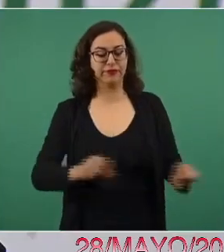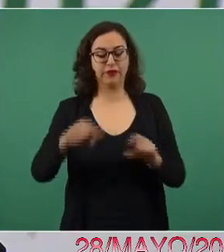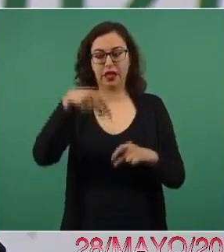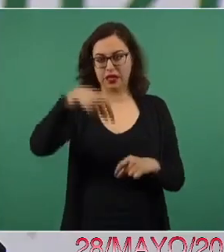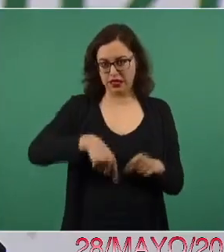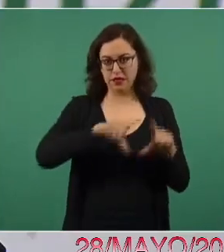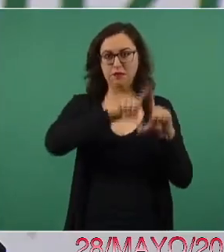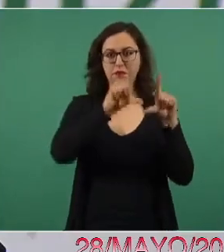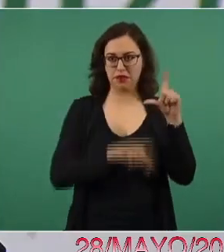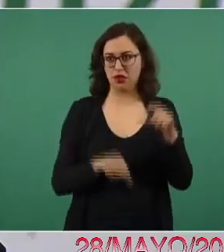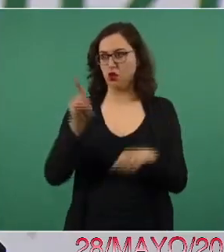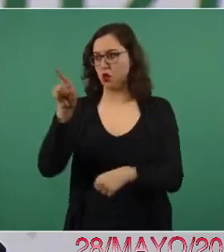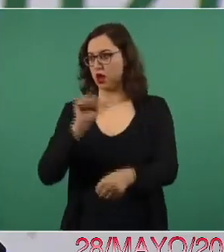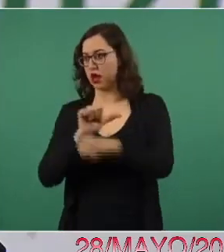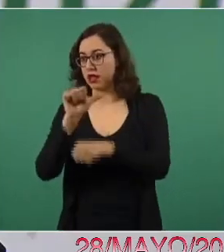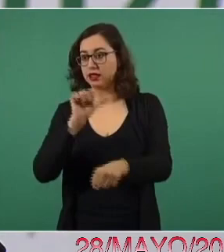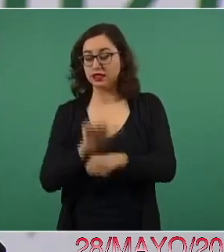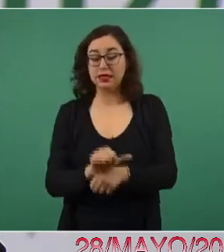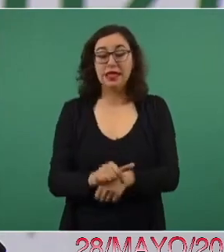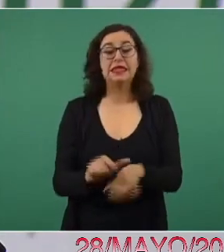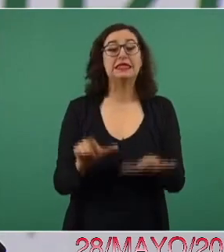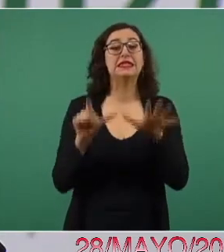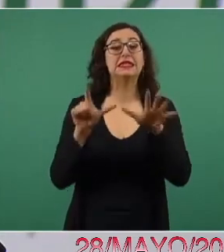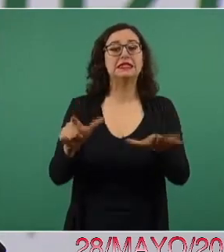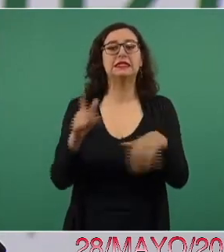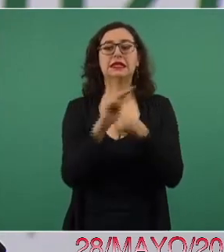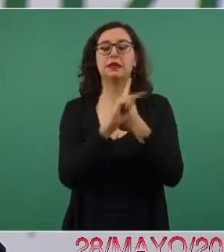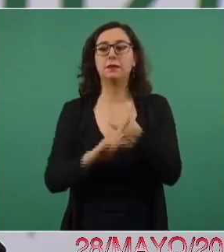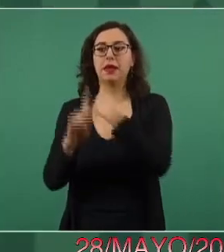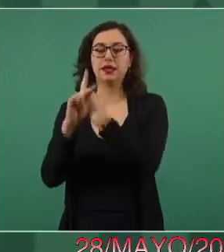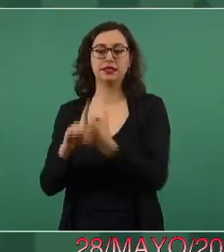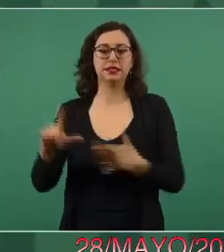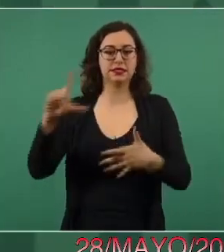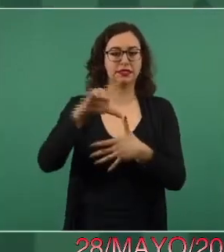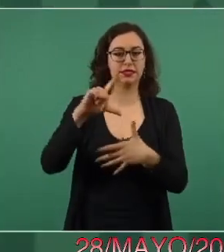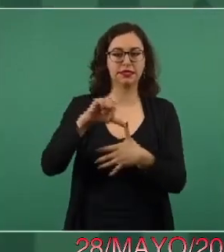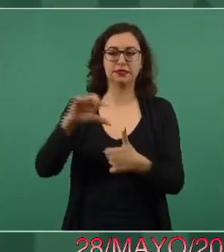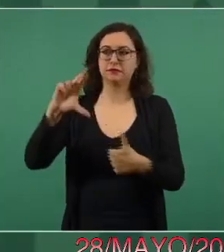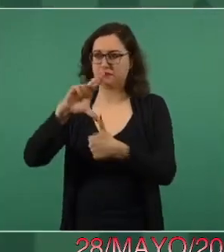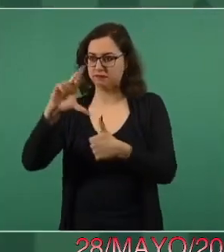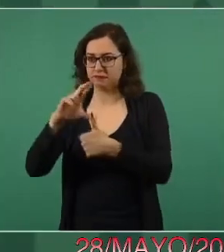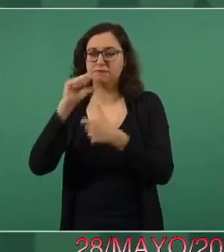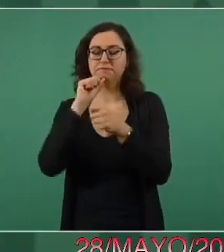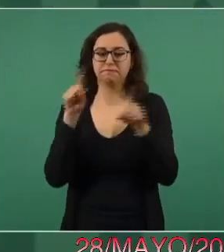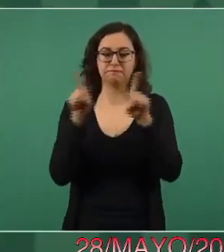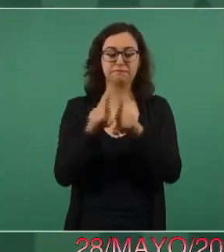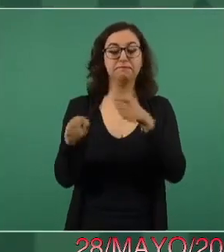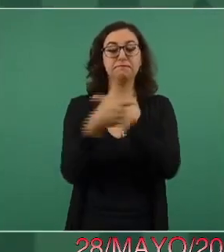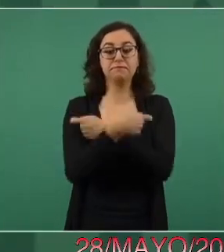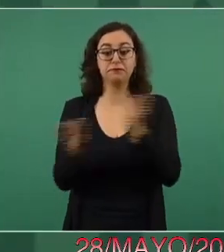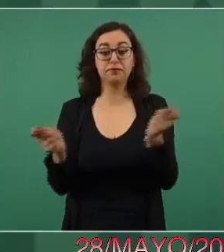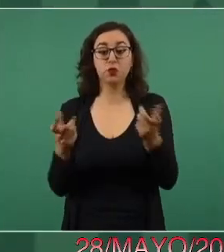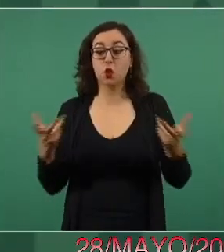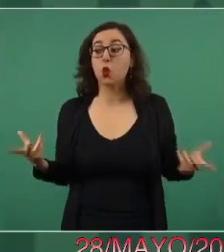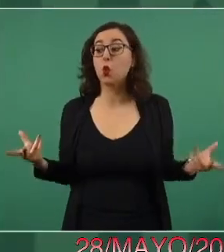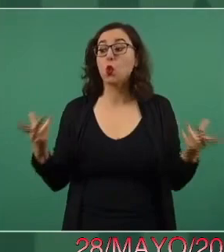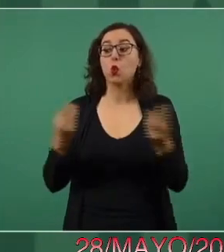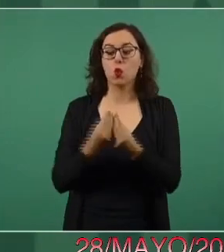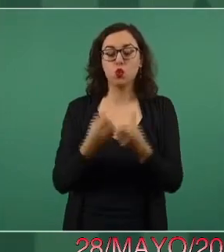final se hace en México, cooperando entre todos, logramos esto. Gracias a este acuerdo que